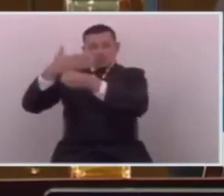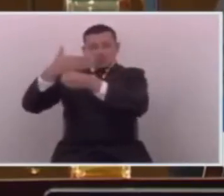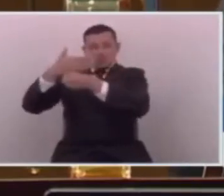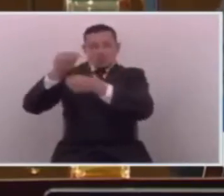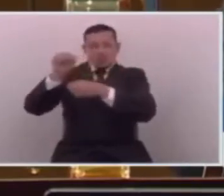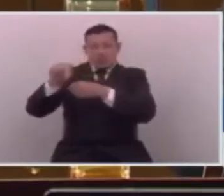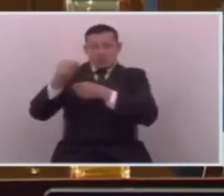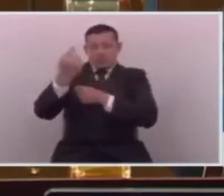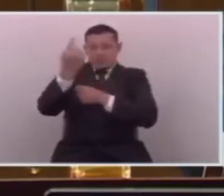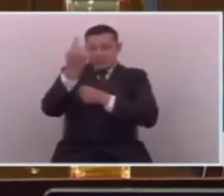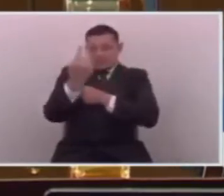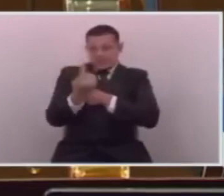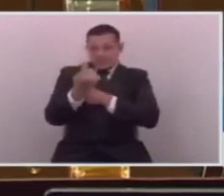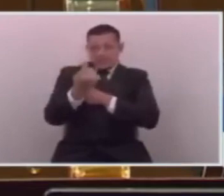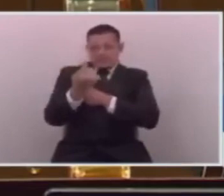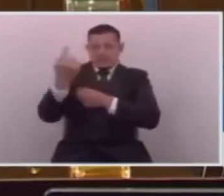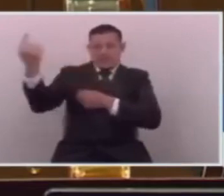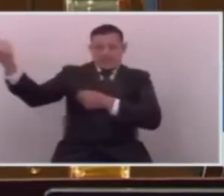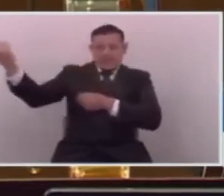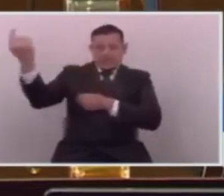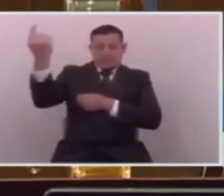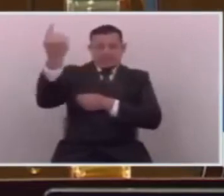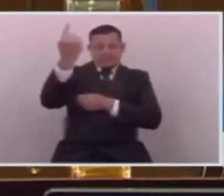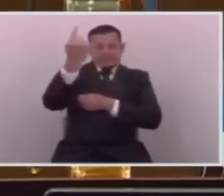esos mercenarios que han vendido